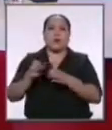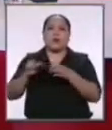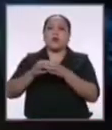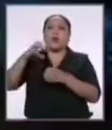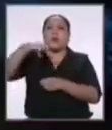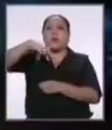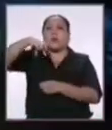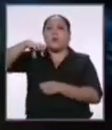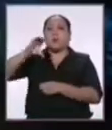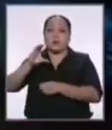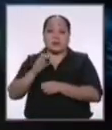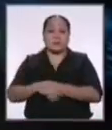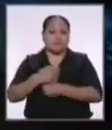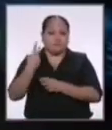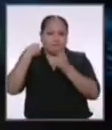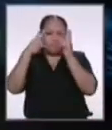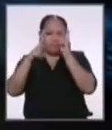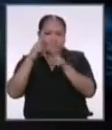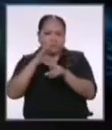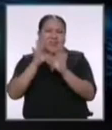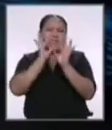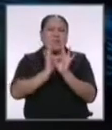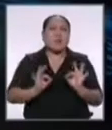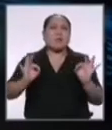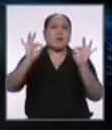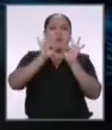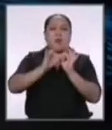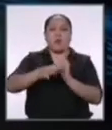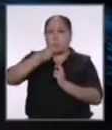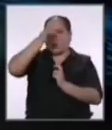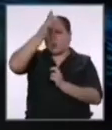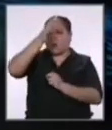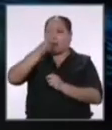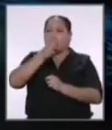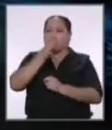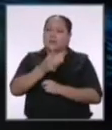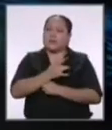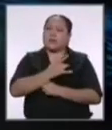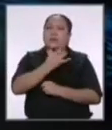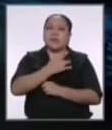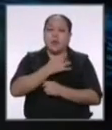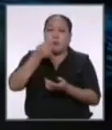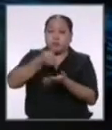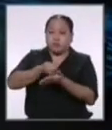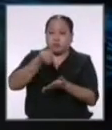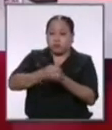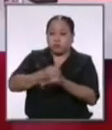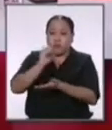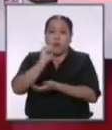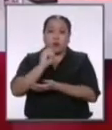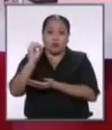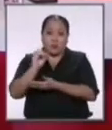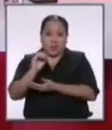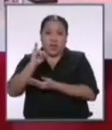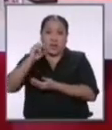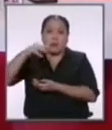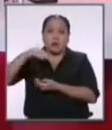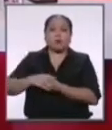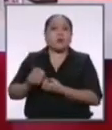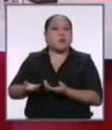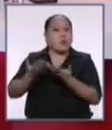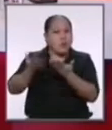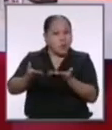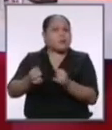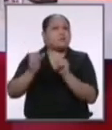hemos visto que es importante que los padres de familia sintamos que los impuestos que pagamos van en buena medida a una